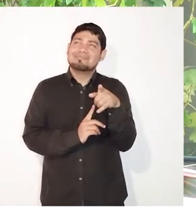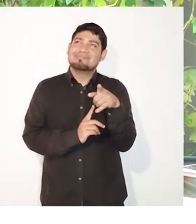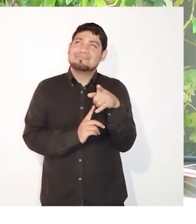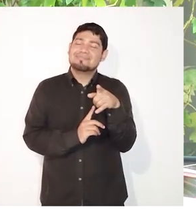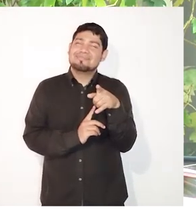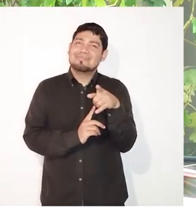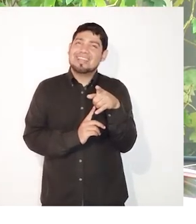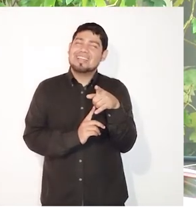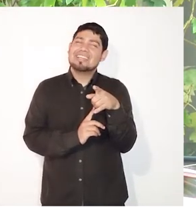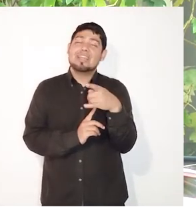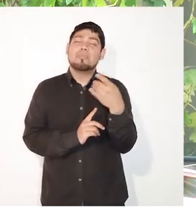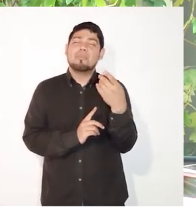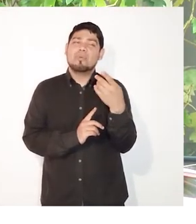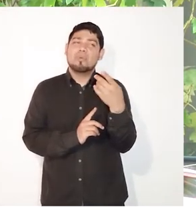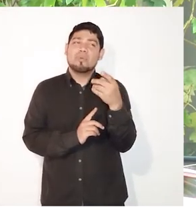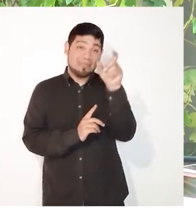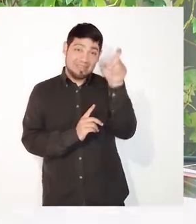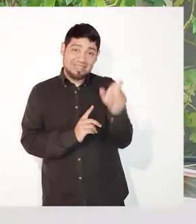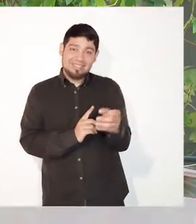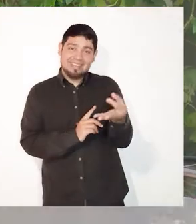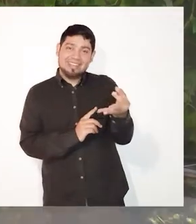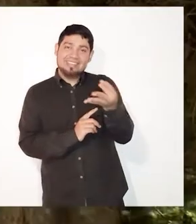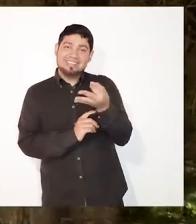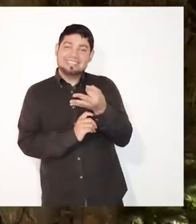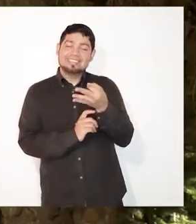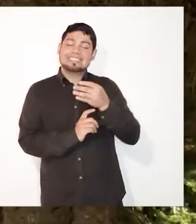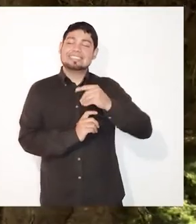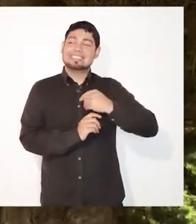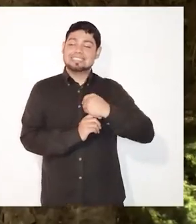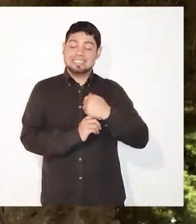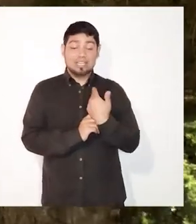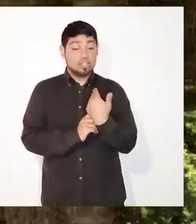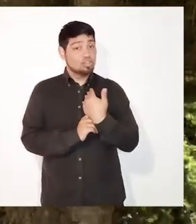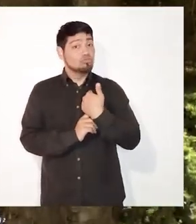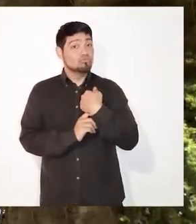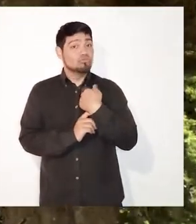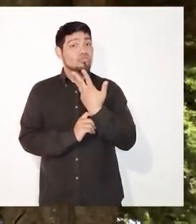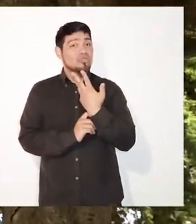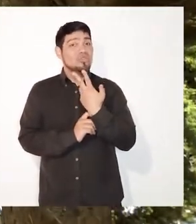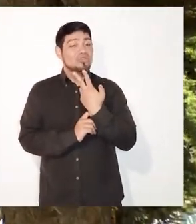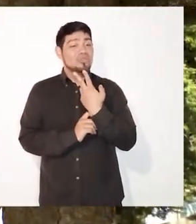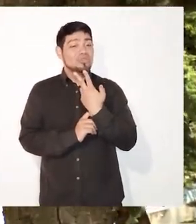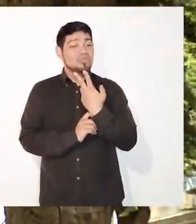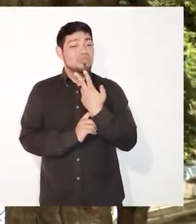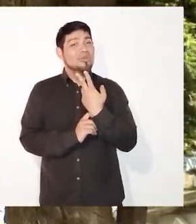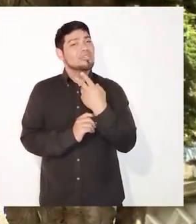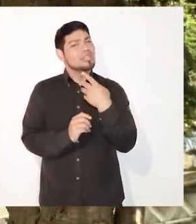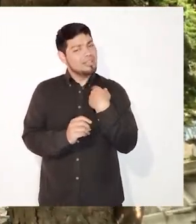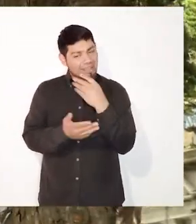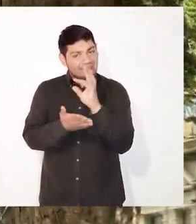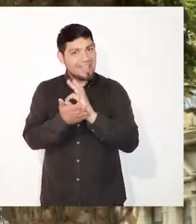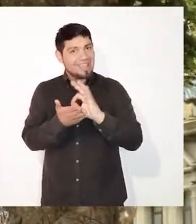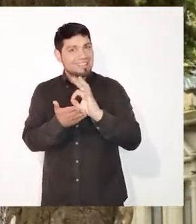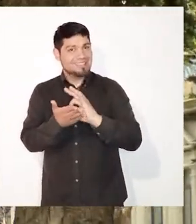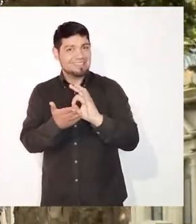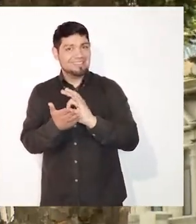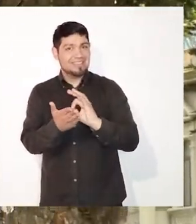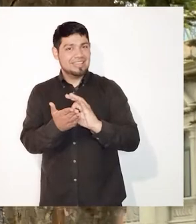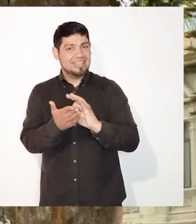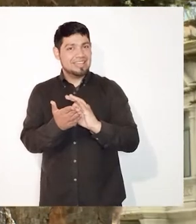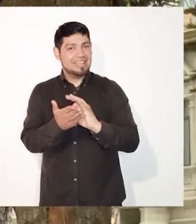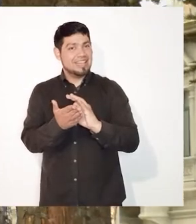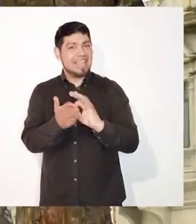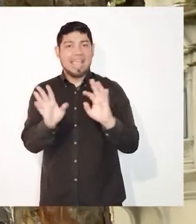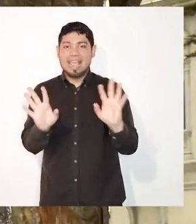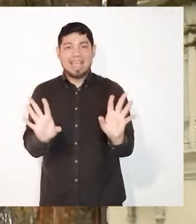como me decía un tallerista que desgraciadamente falleció, Niki Kusevich, me decía que yo tenía mi voz literaria, es